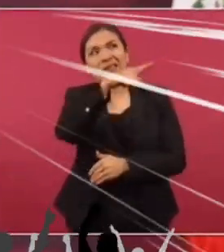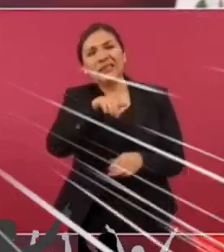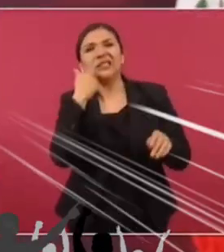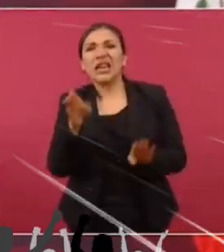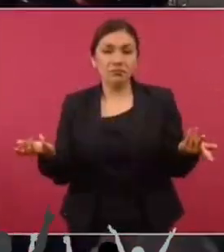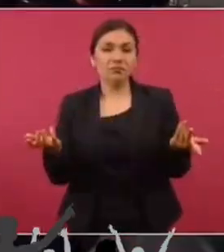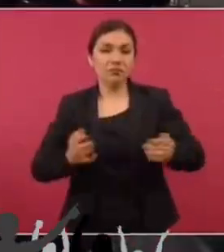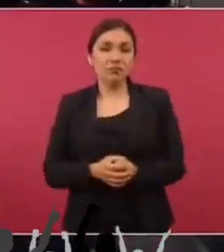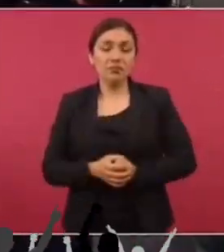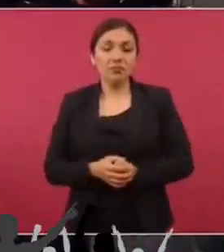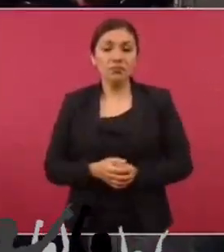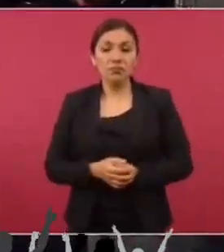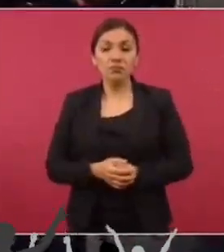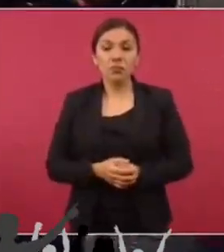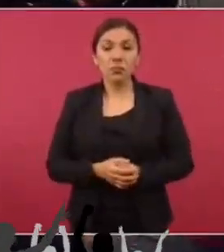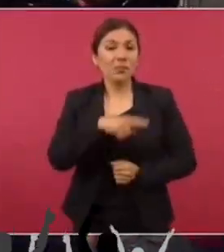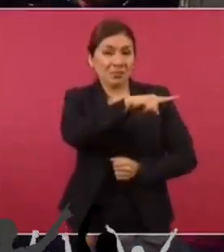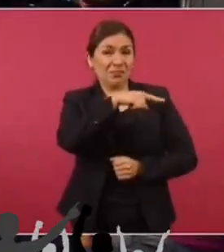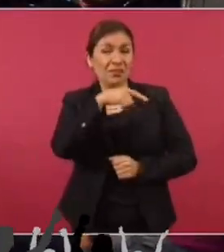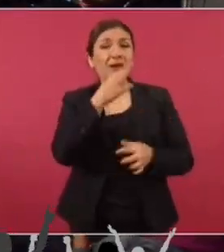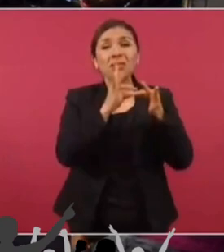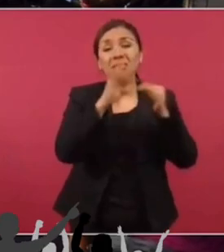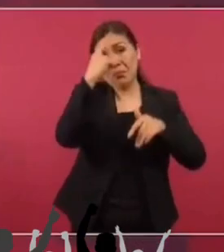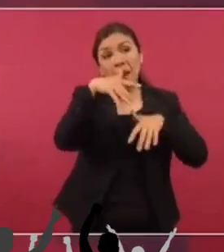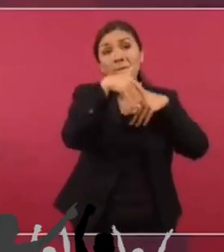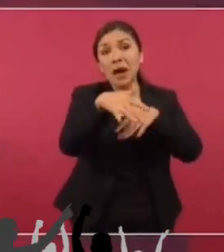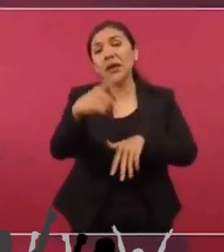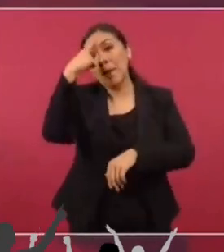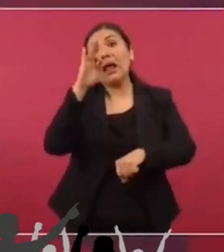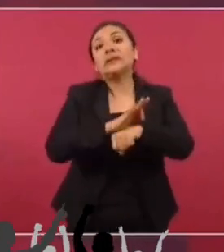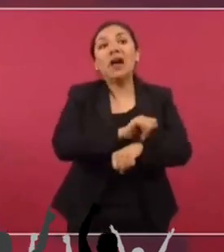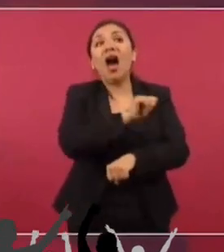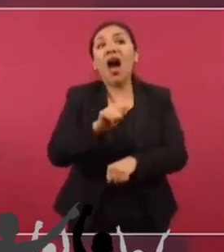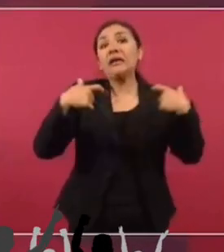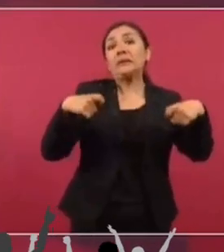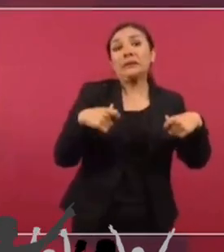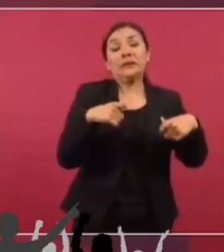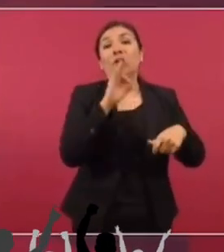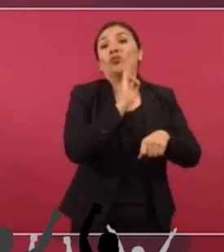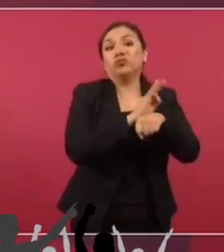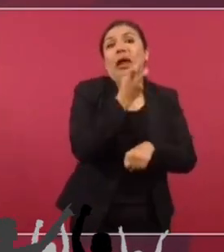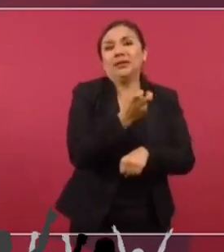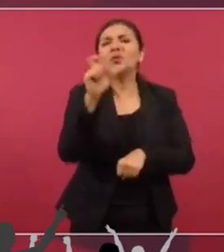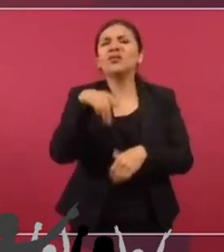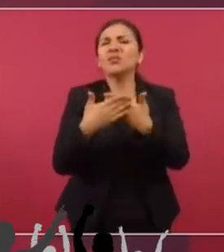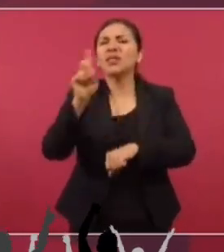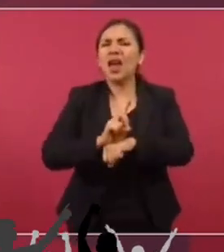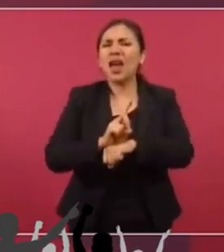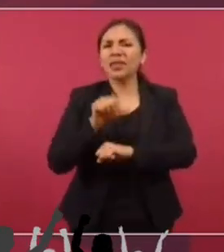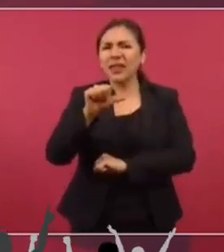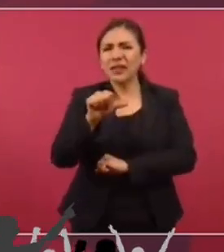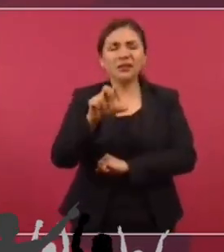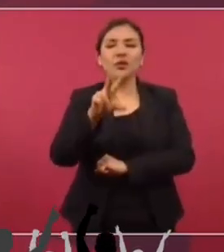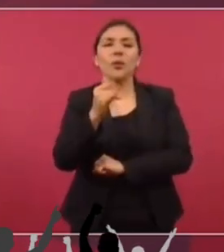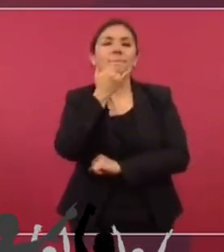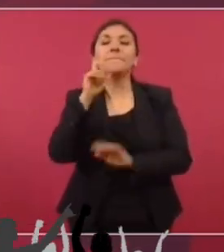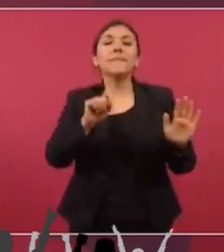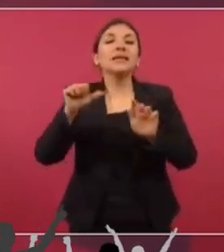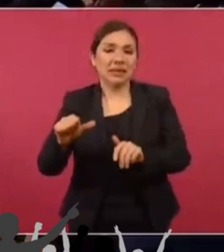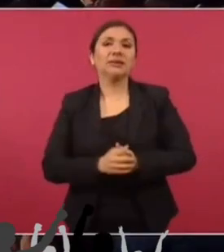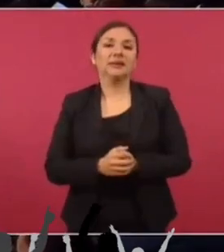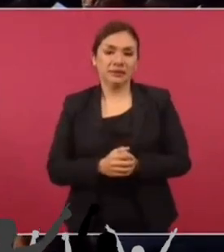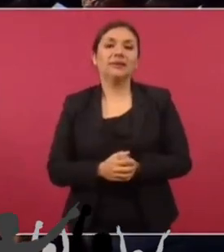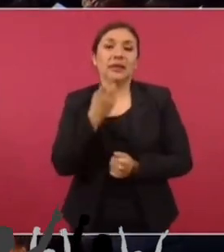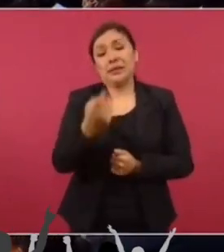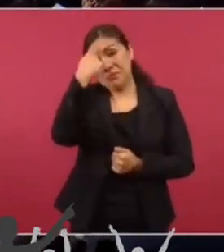opresora y corrupta. La marcha esta es para la defensa de privilegios. La del día 16. ¿26? 26. Vienen